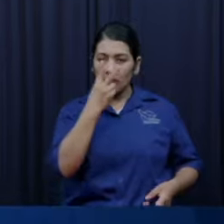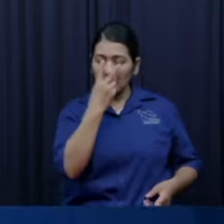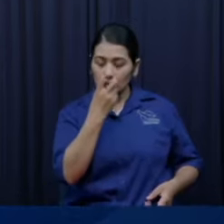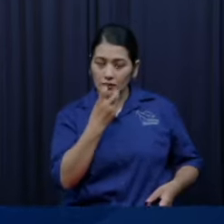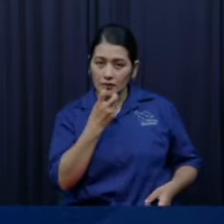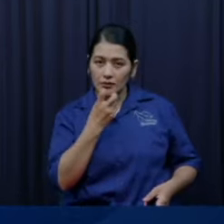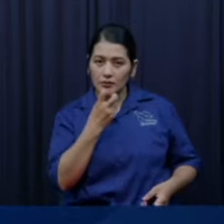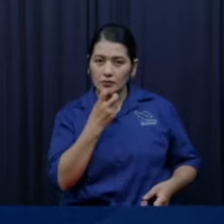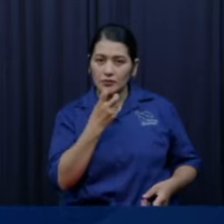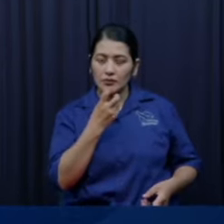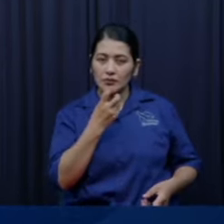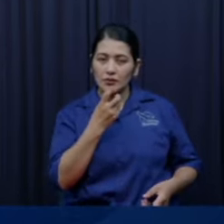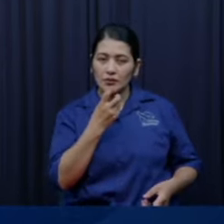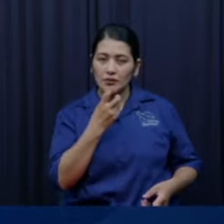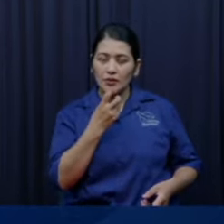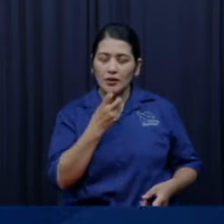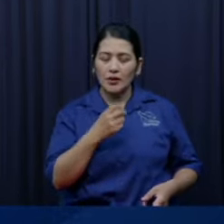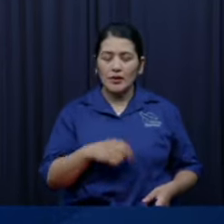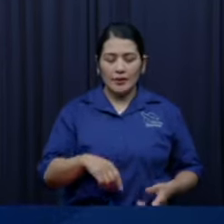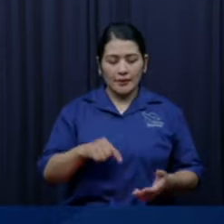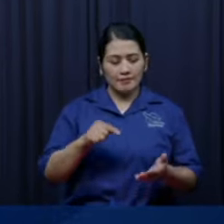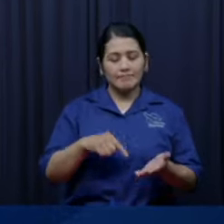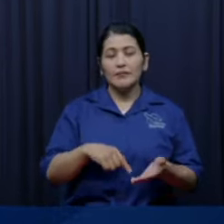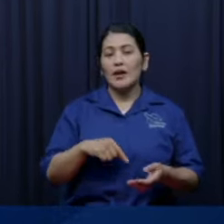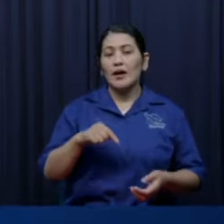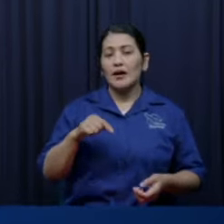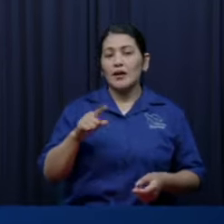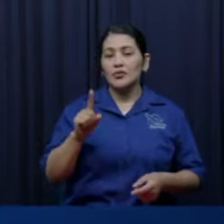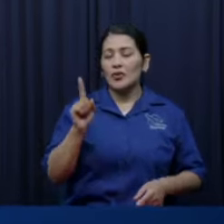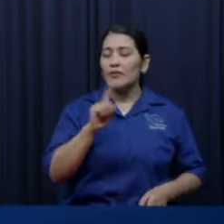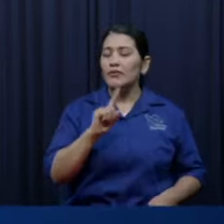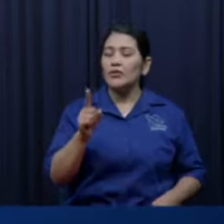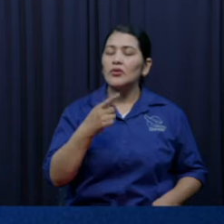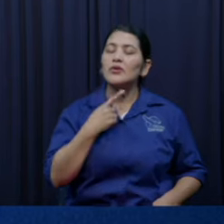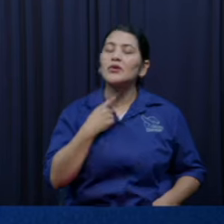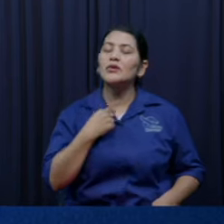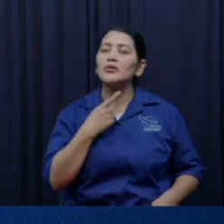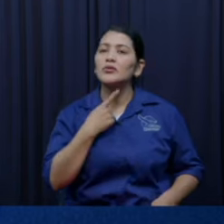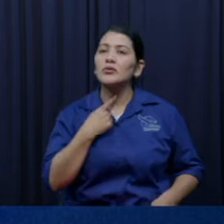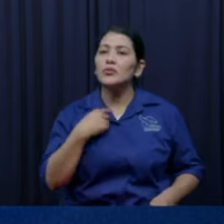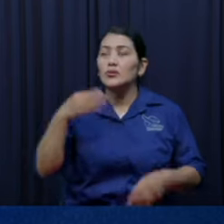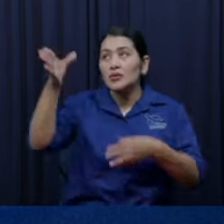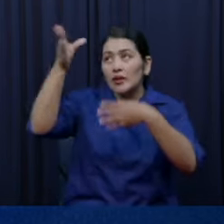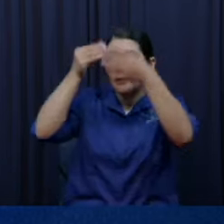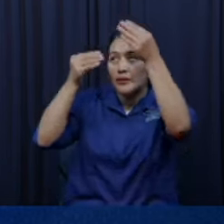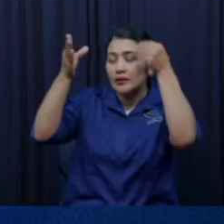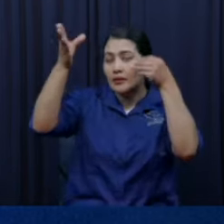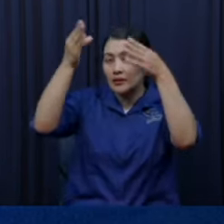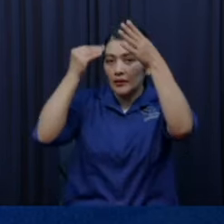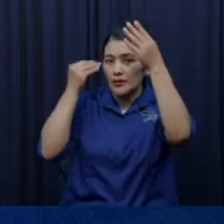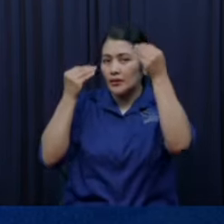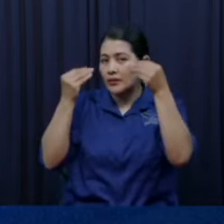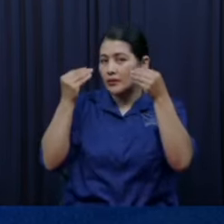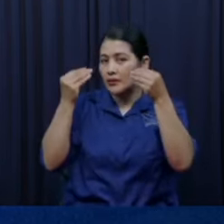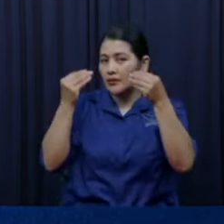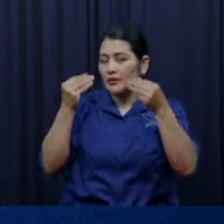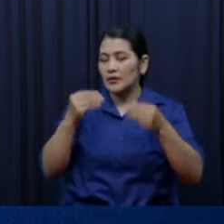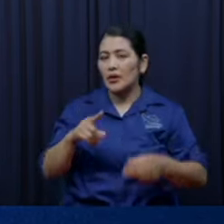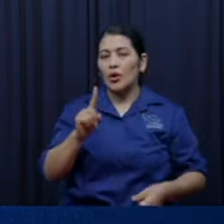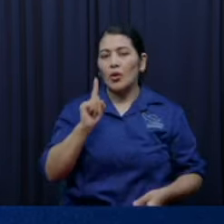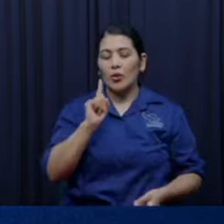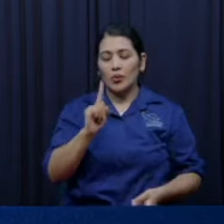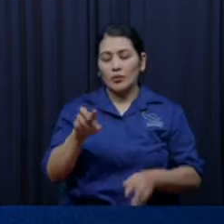platicamos los ciegos aborrecen el conocimiento que otra cosa hacen los necios son calumniadores un necio